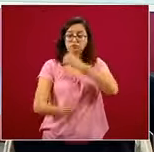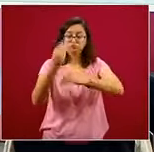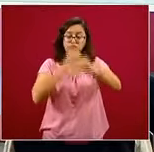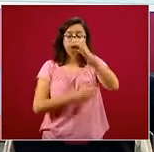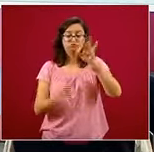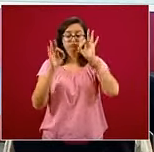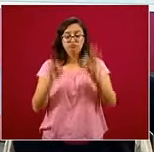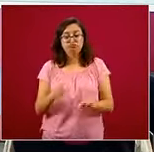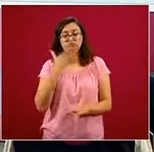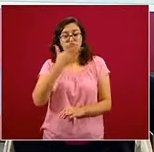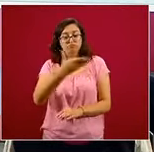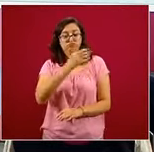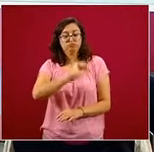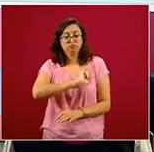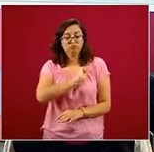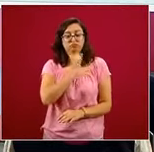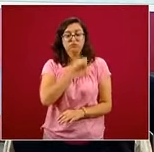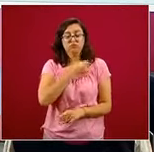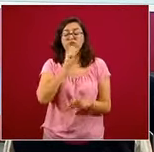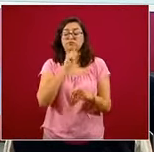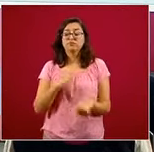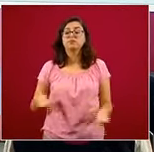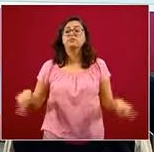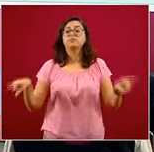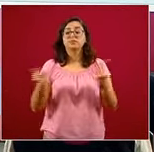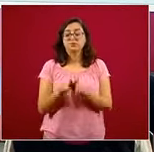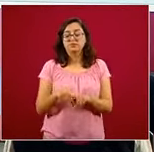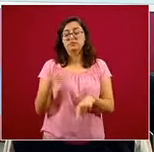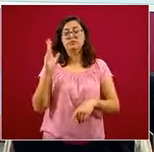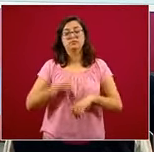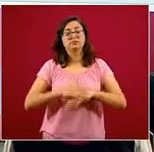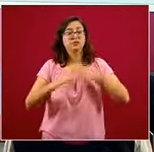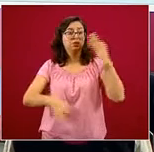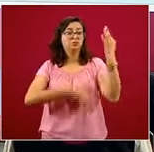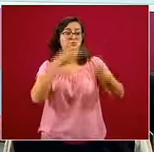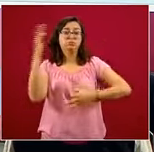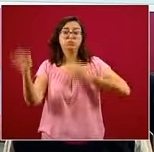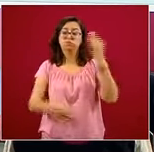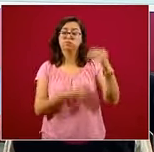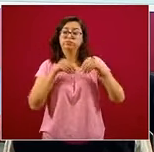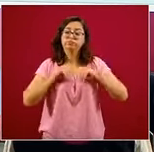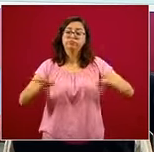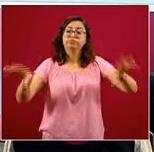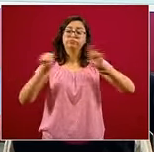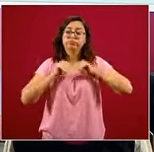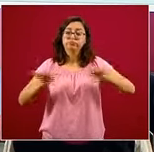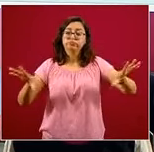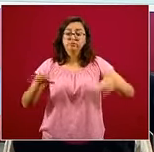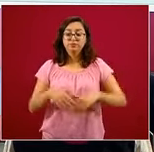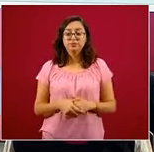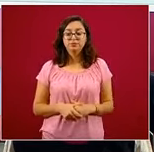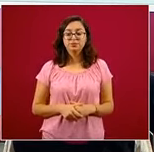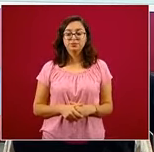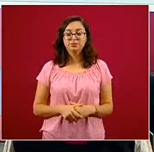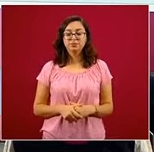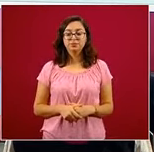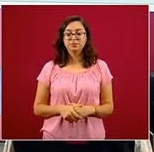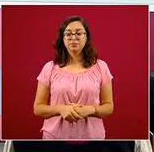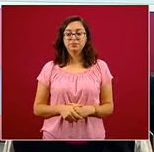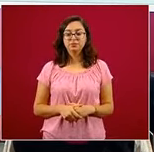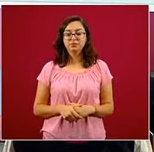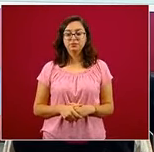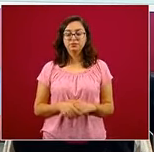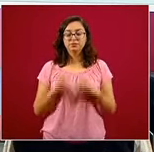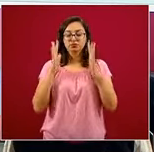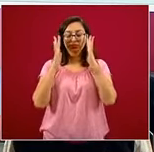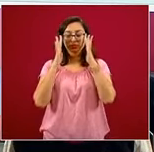saludable y desde luego con el uso de medios masivos de comunicación. La siguiente, por favor.